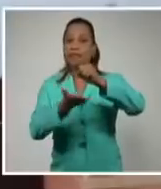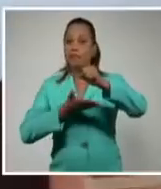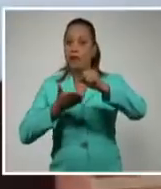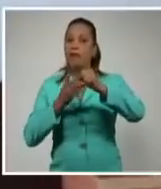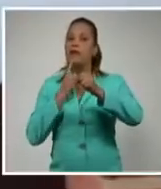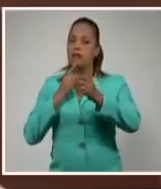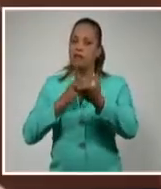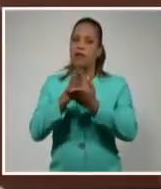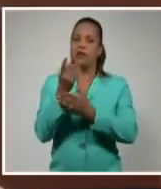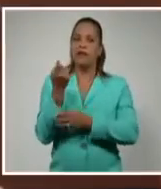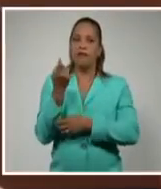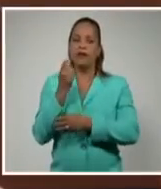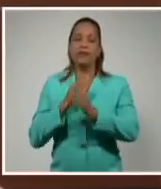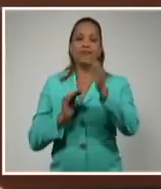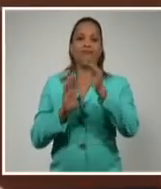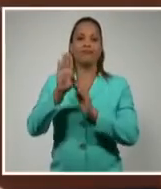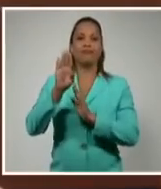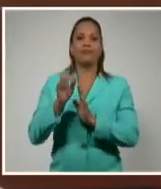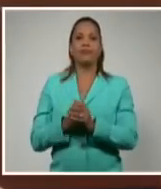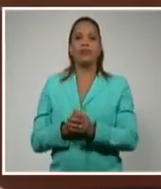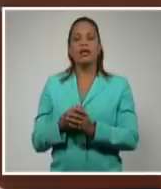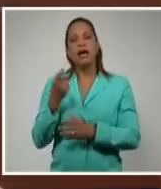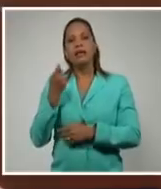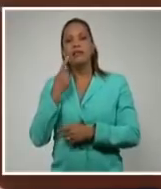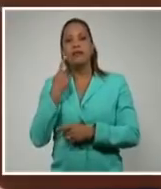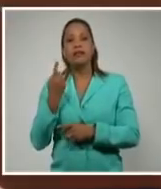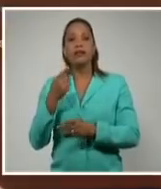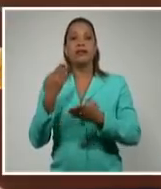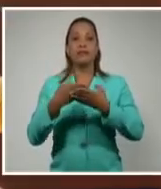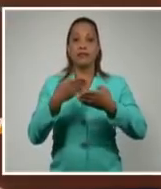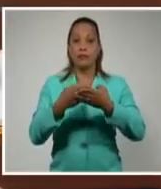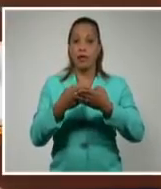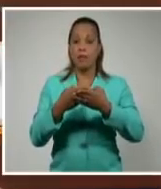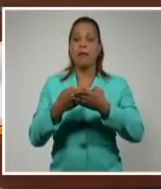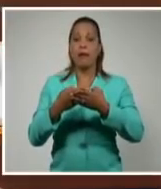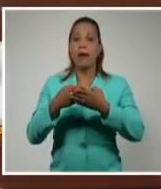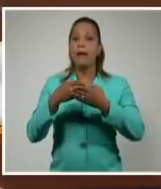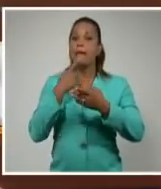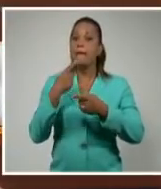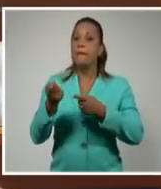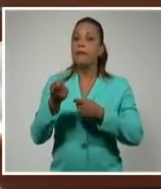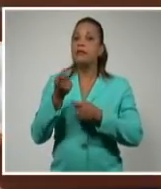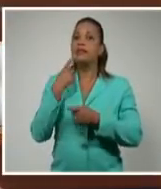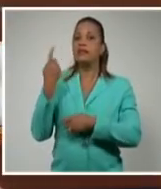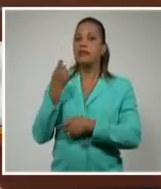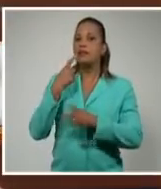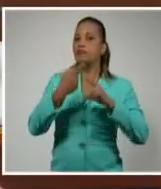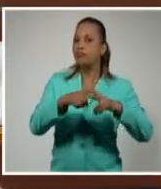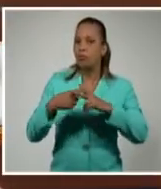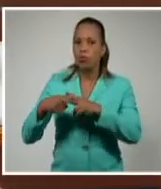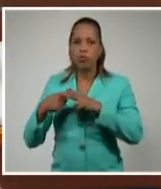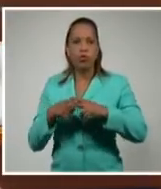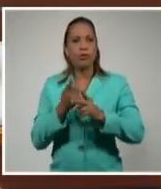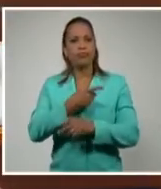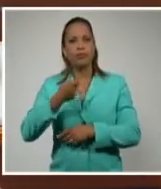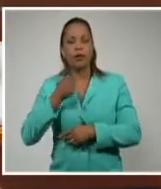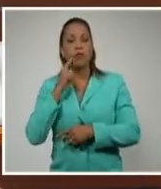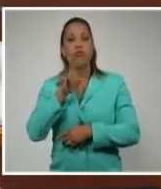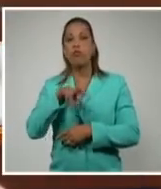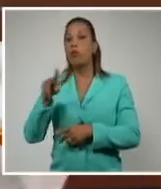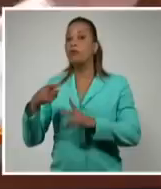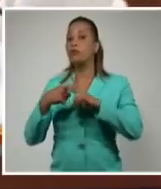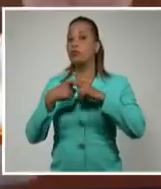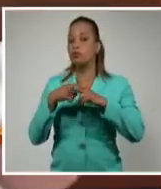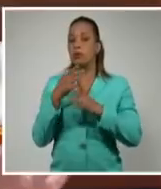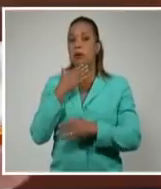niveles previstos. Hace falta que el sistema empresarial reaccione de manera positiva al ordenamiento monetario con soluciones, con audacia, buscando soluciones y con más